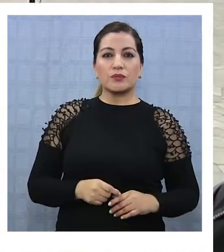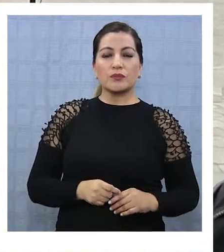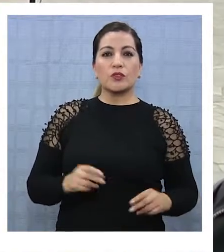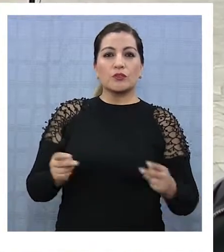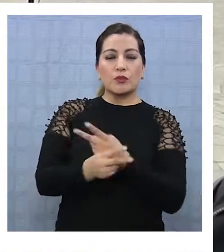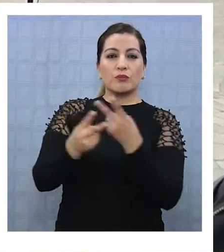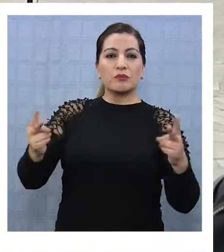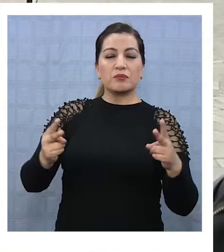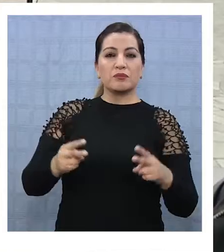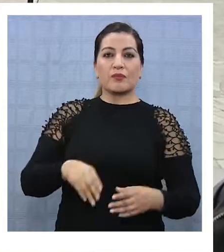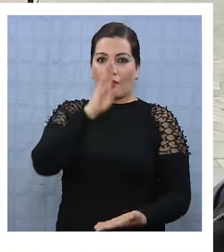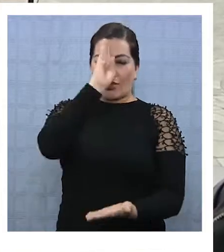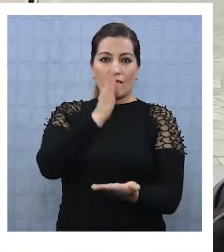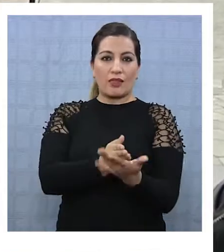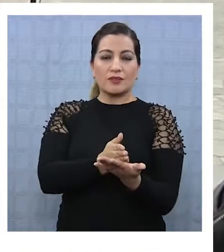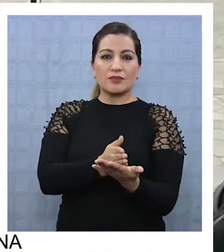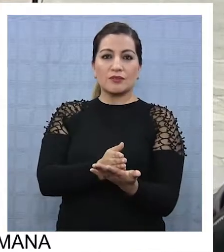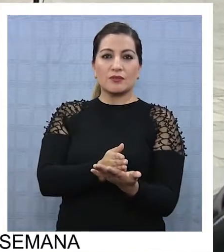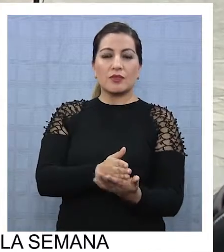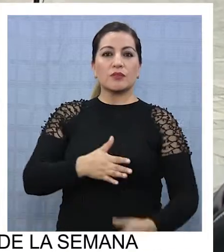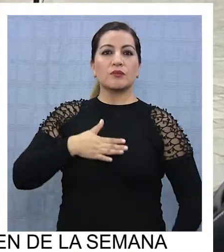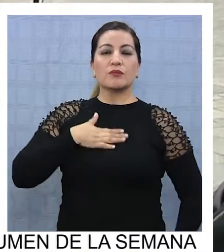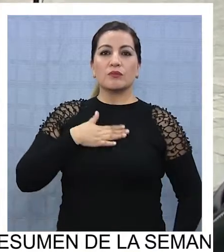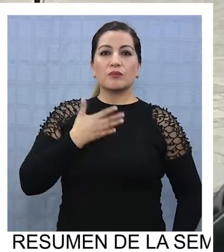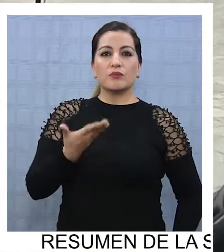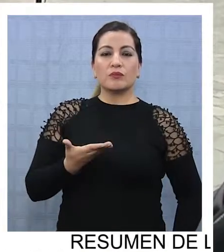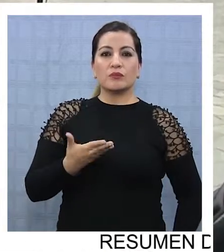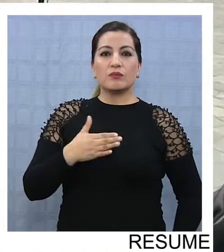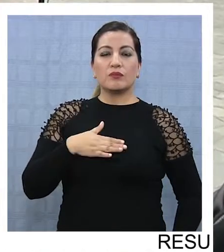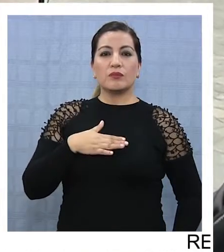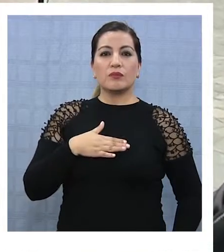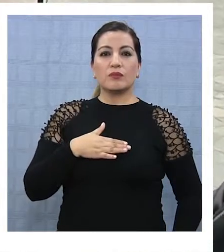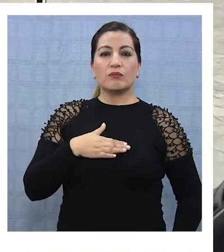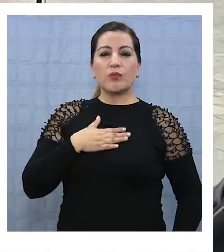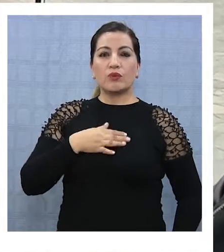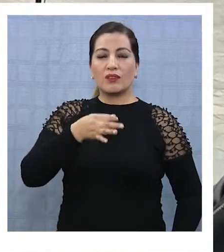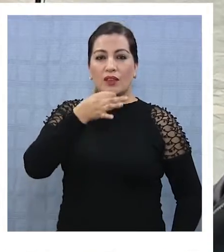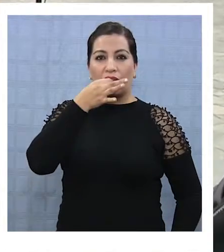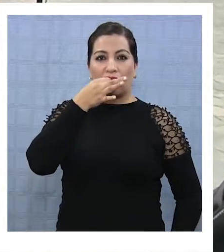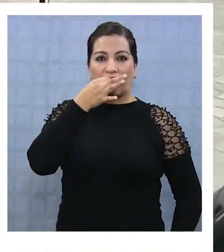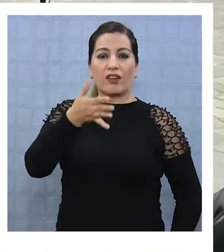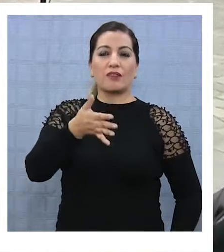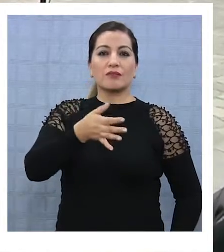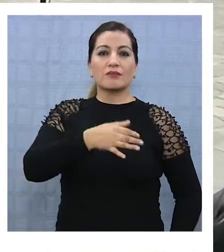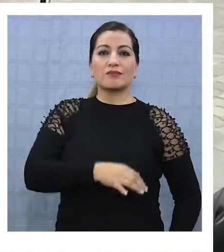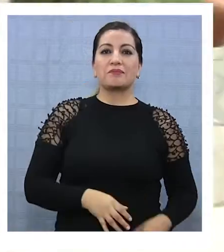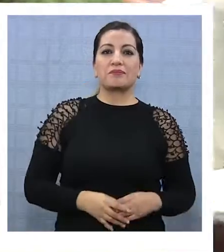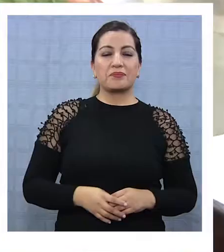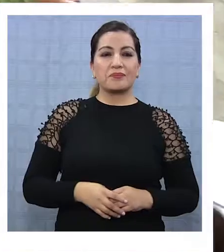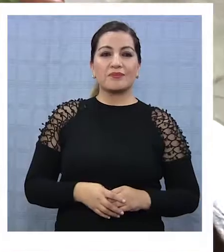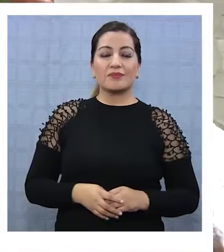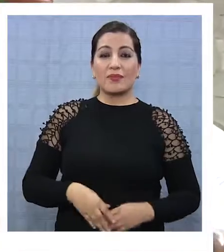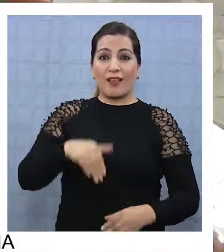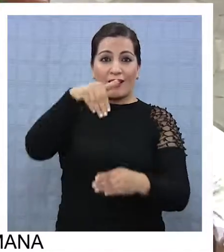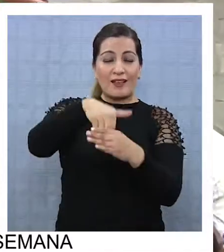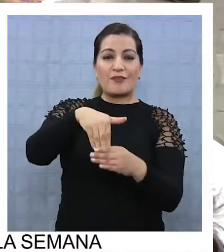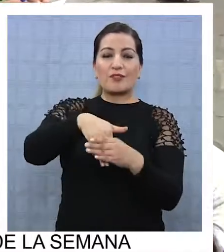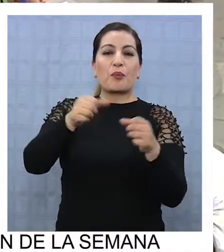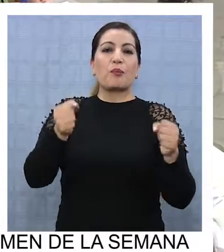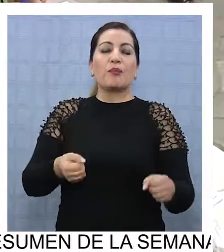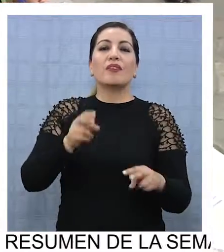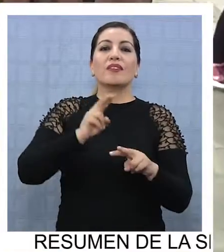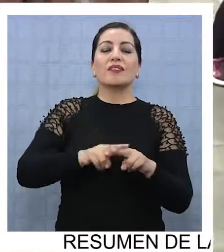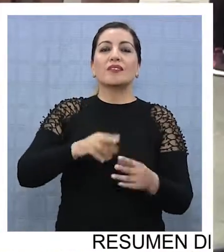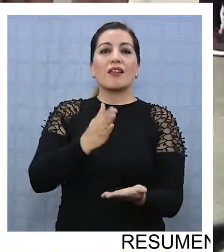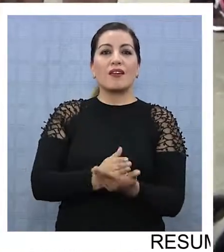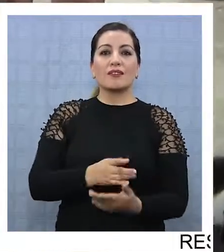público elegir, me gustó el verde que me gustó. Las votaciones